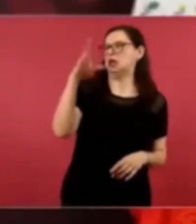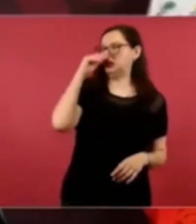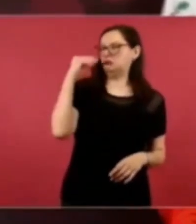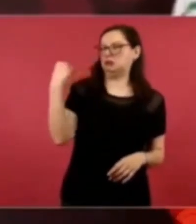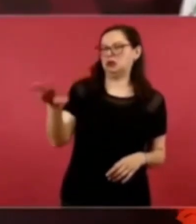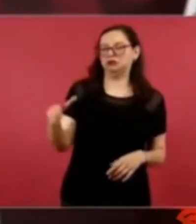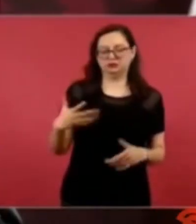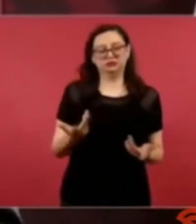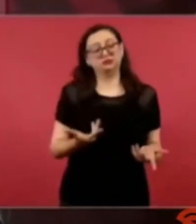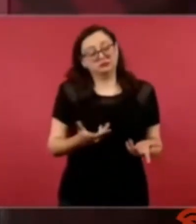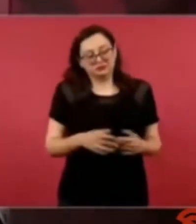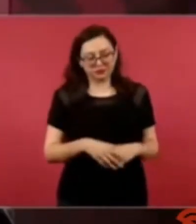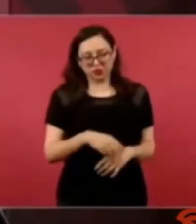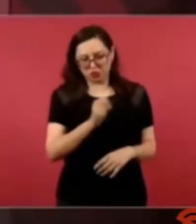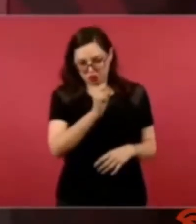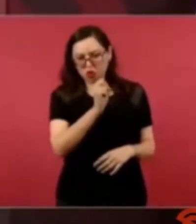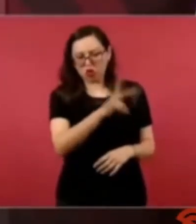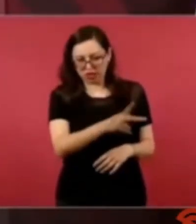aceptar